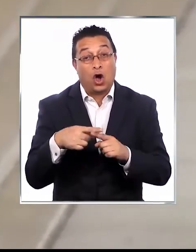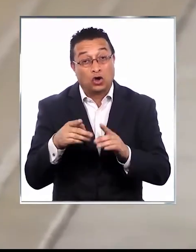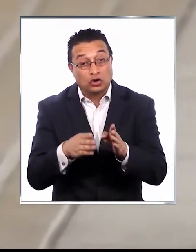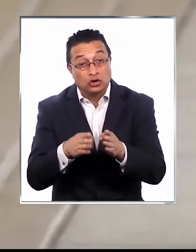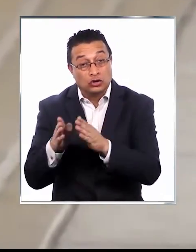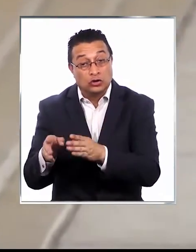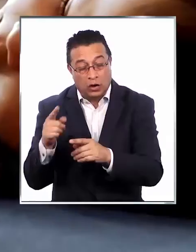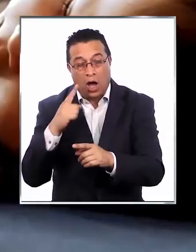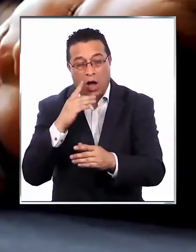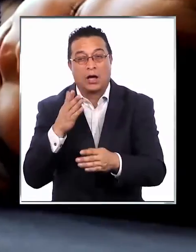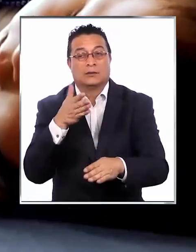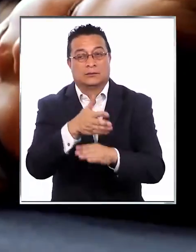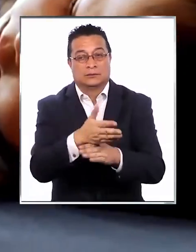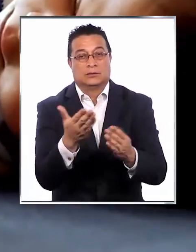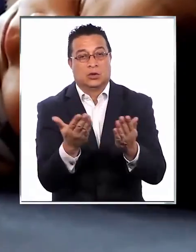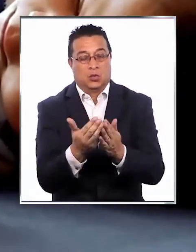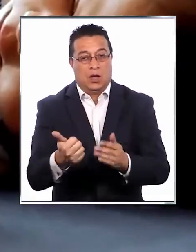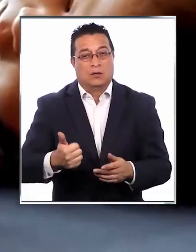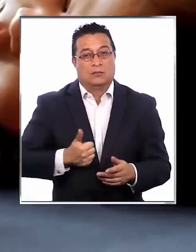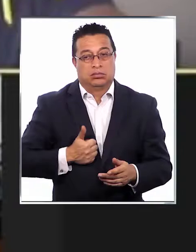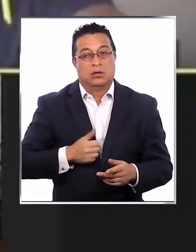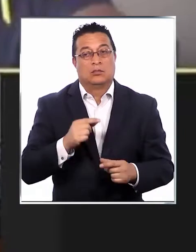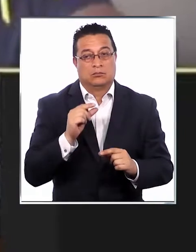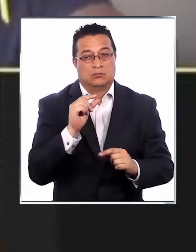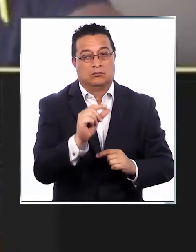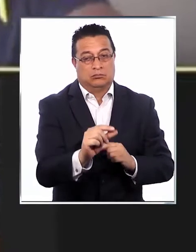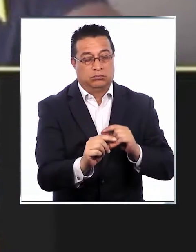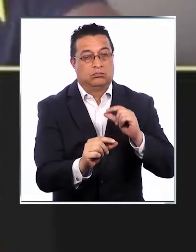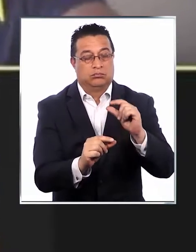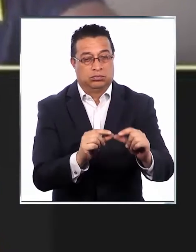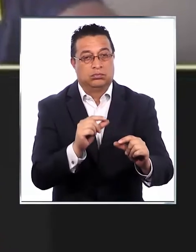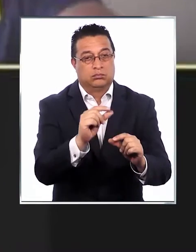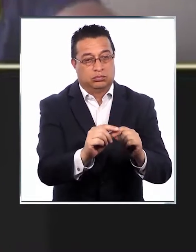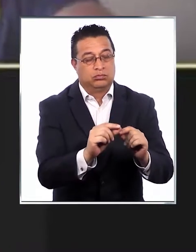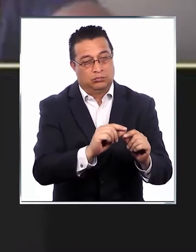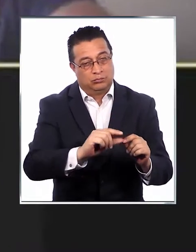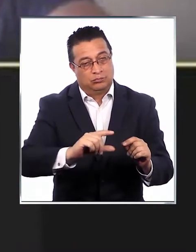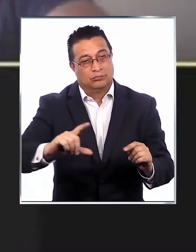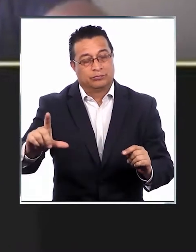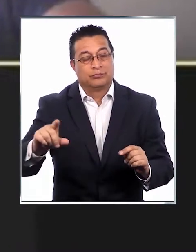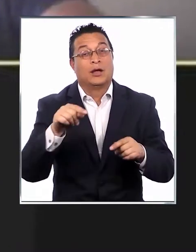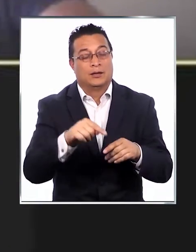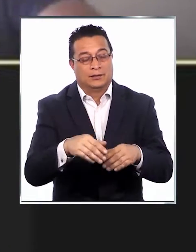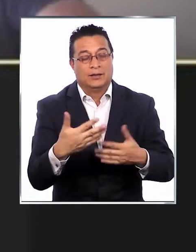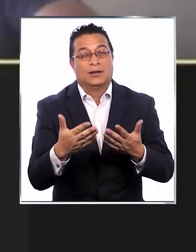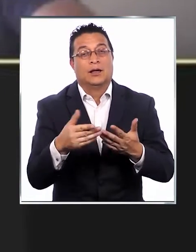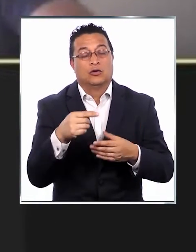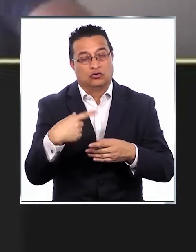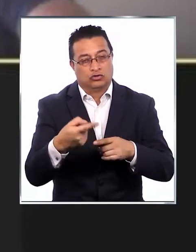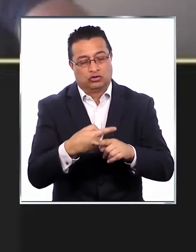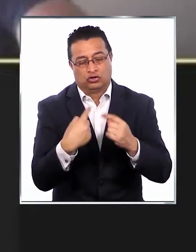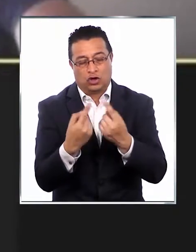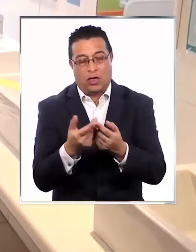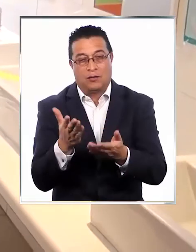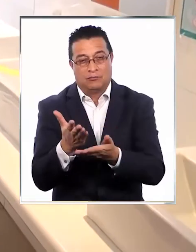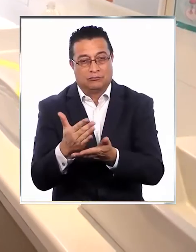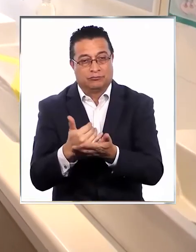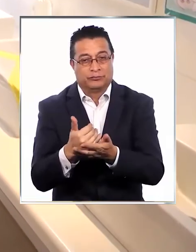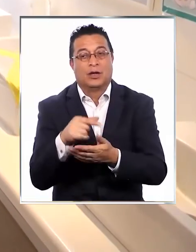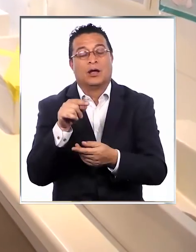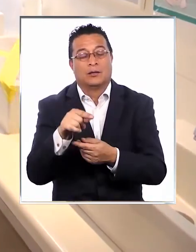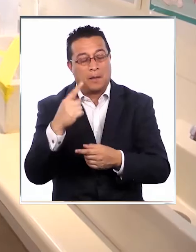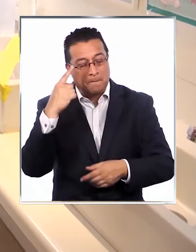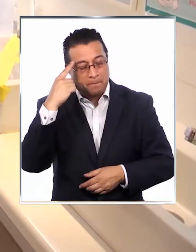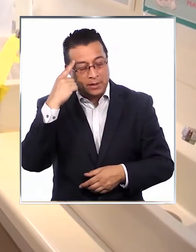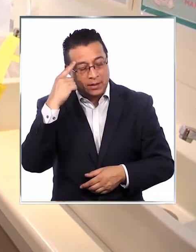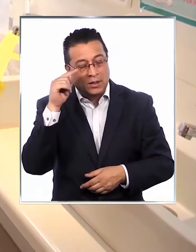tenemos las clases presenciales, proceso que se irá implementando de manera paulatina, con todas las medidas posibles, siempre